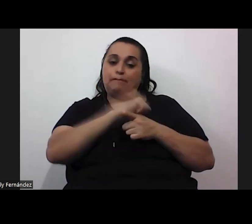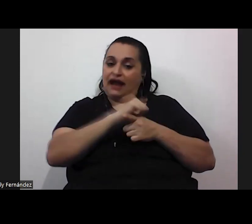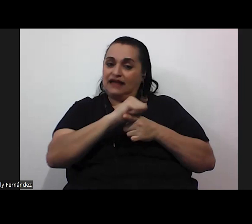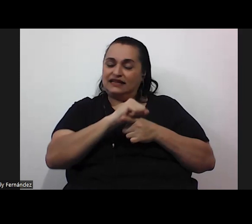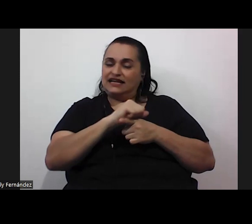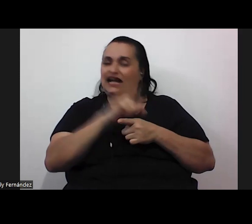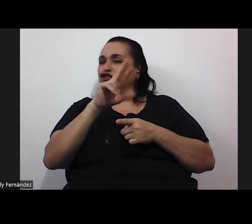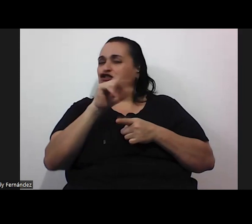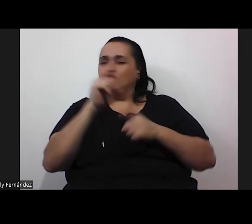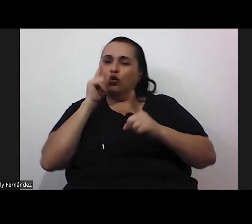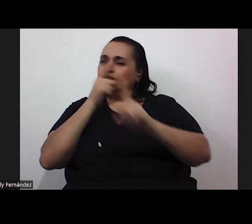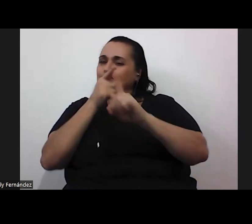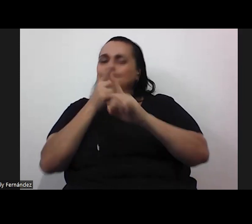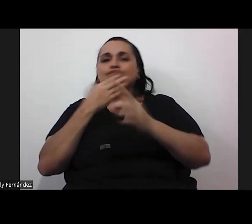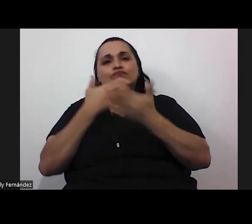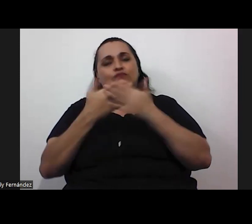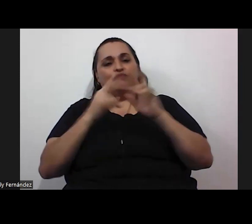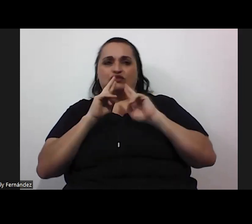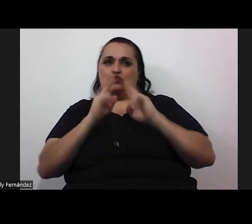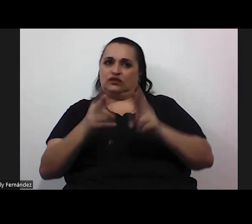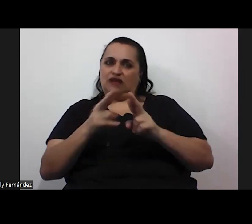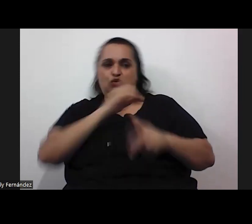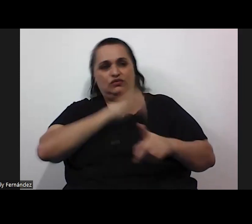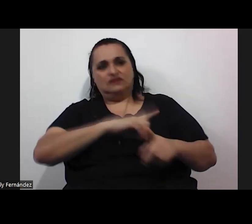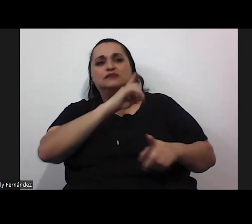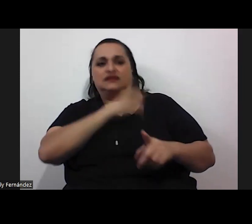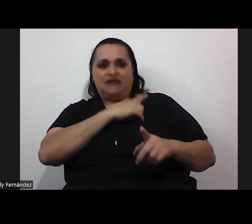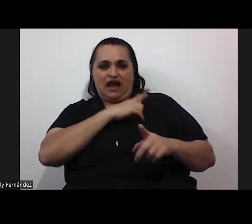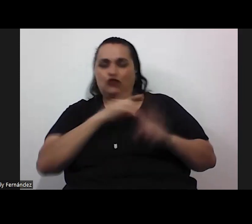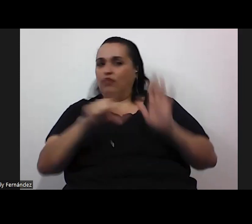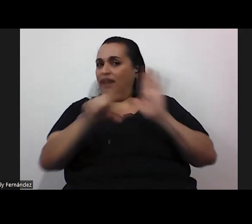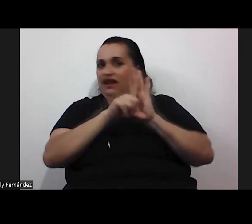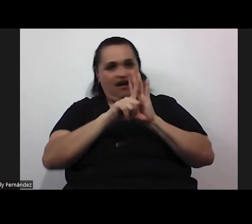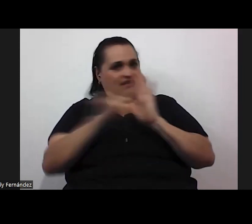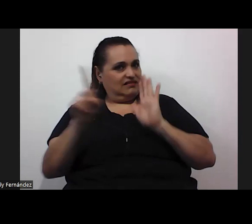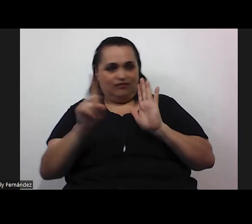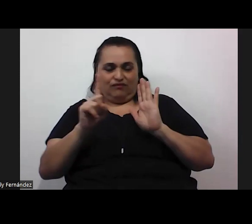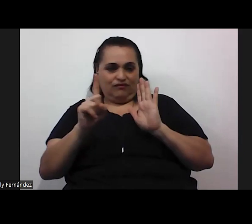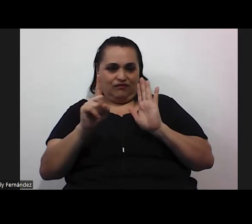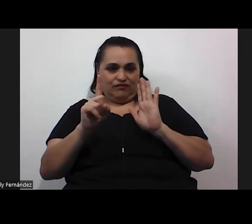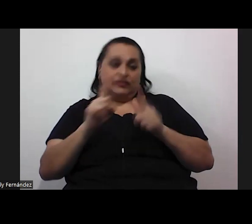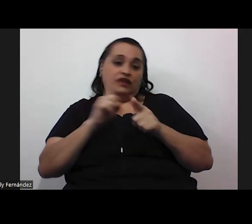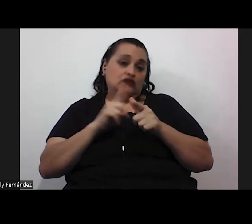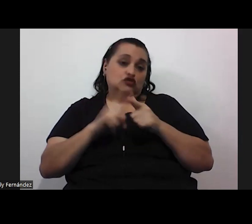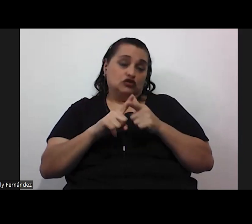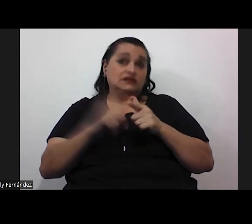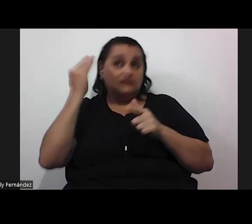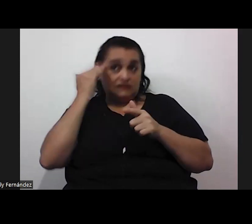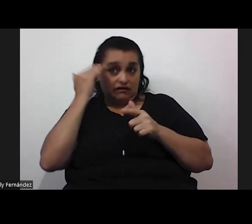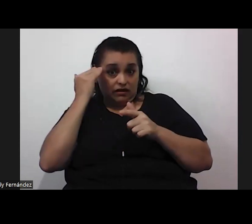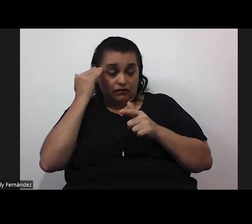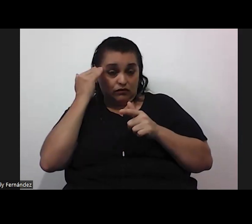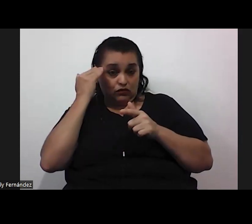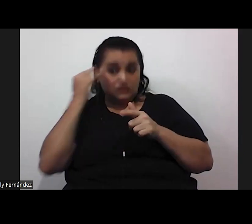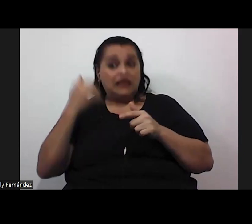llevar a un buen resultado disciplinario ni legal entonces si sabemos que que